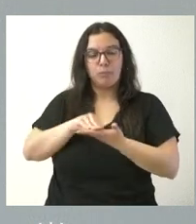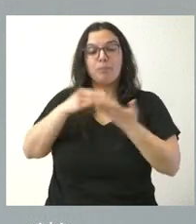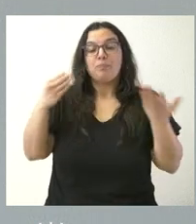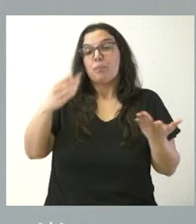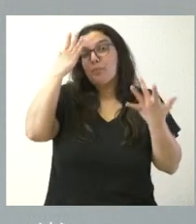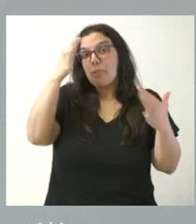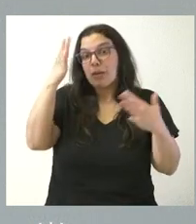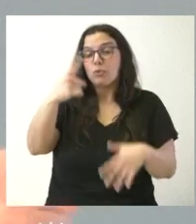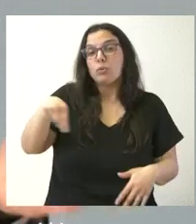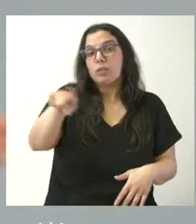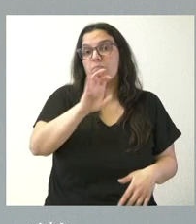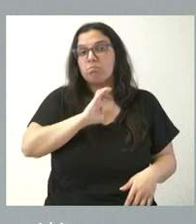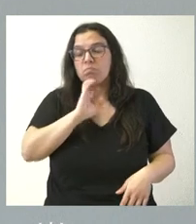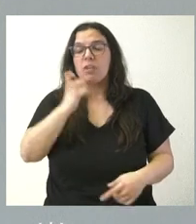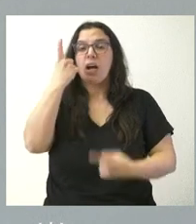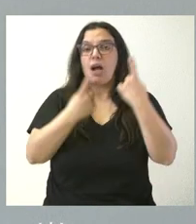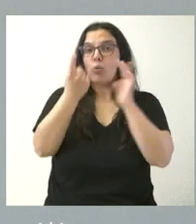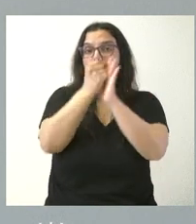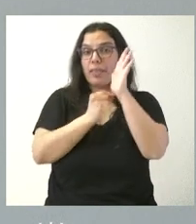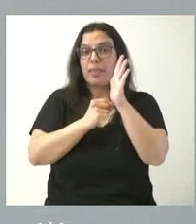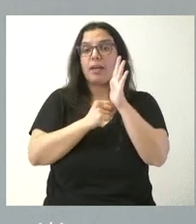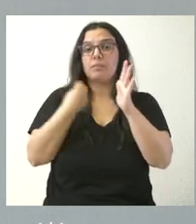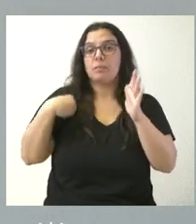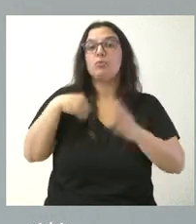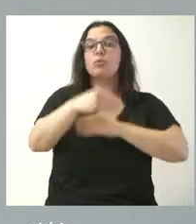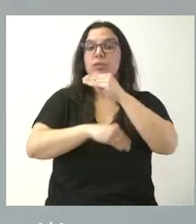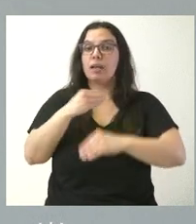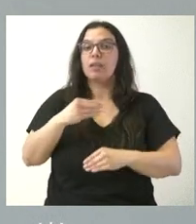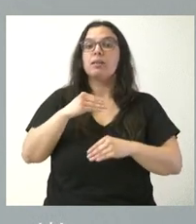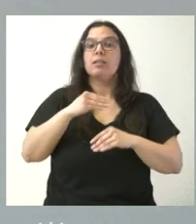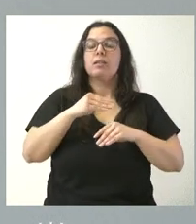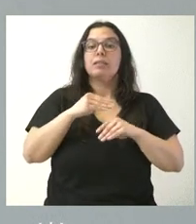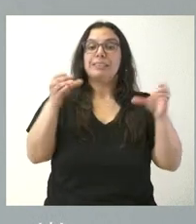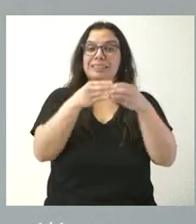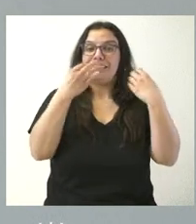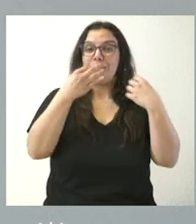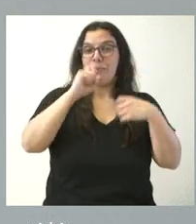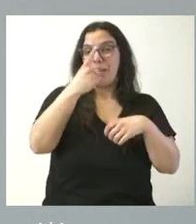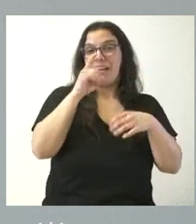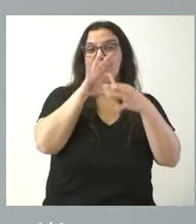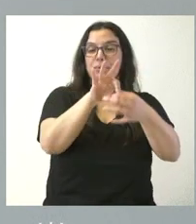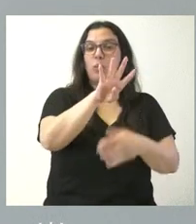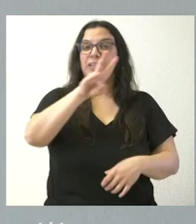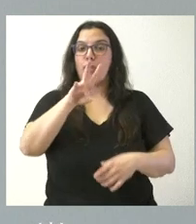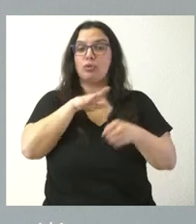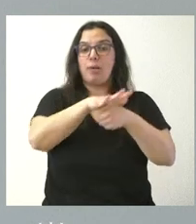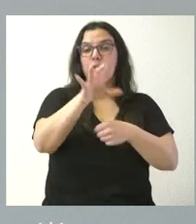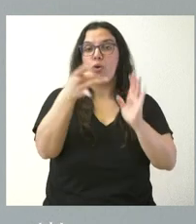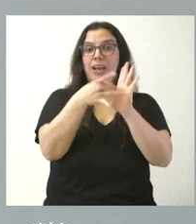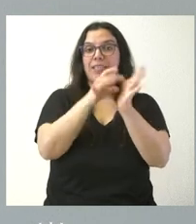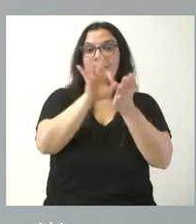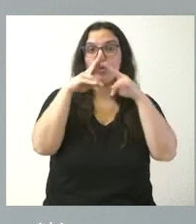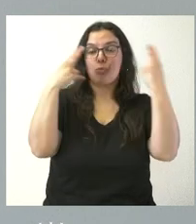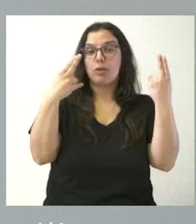podrán interesarse por algunas de las medidas que se han desarrollado, de esas 42 actuaciones que corresponde desarrollar en el ámbito de la calidad de los servicios